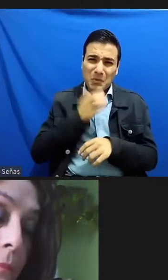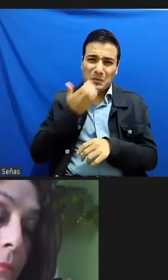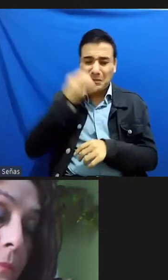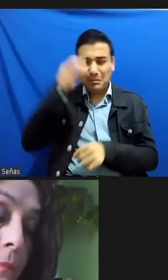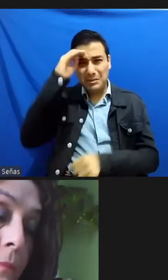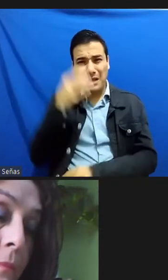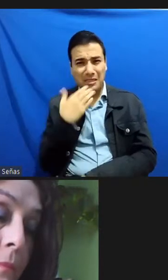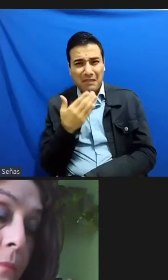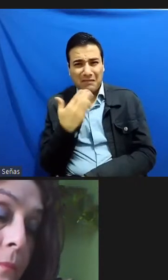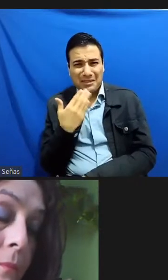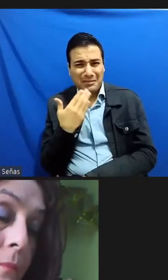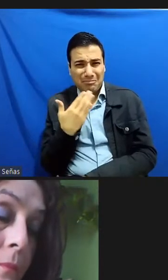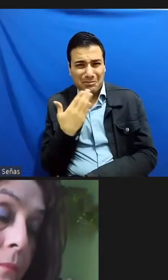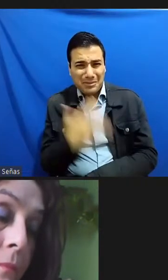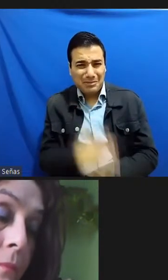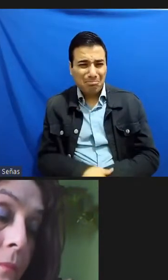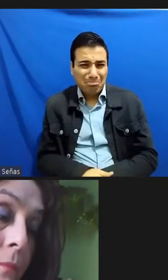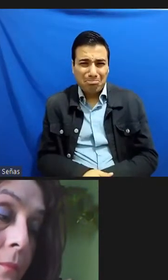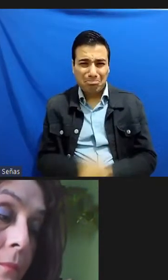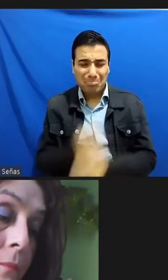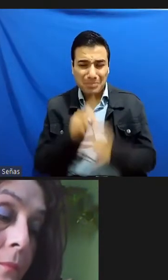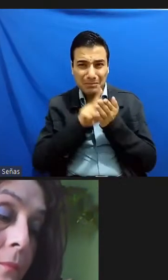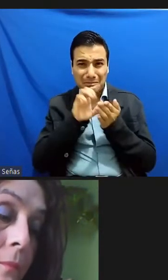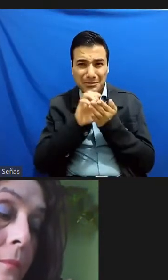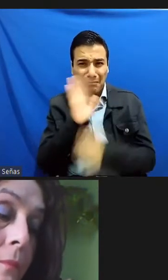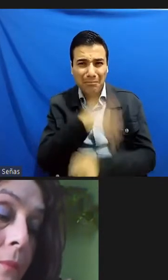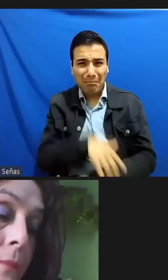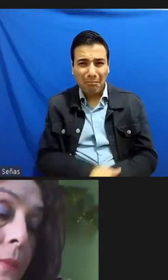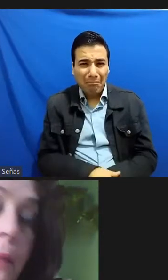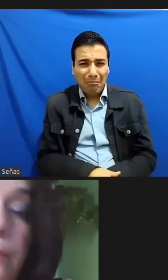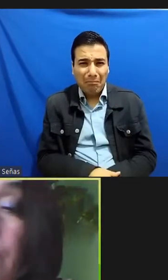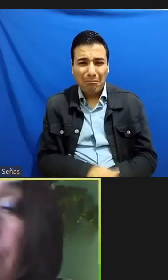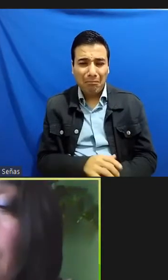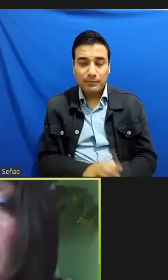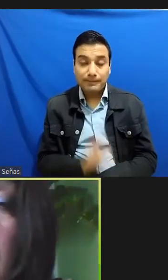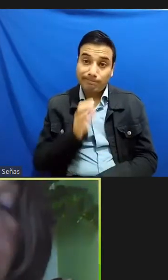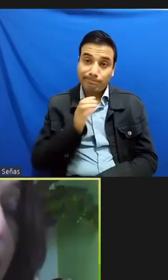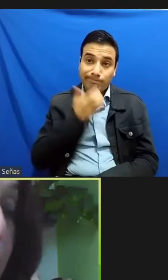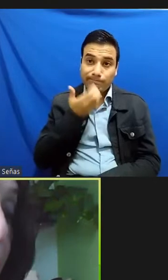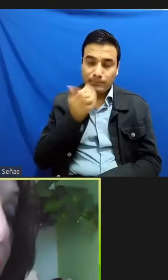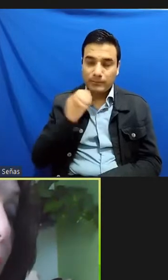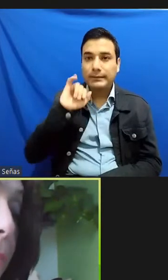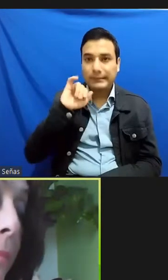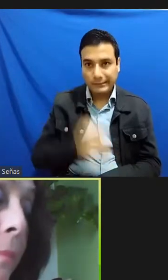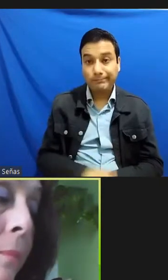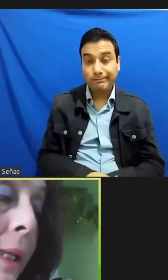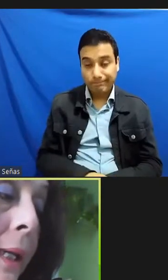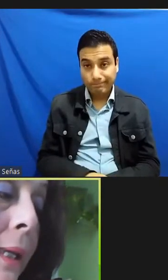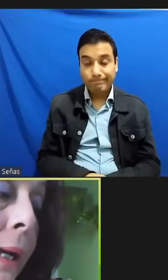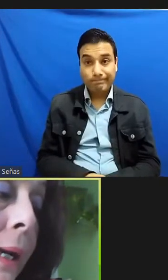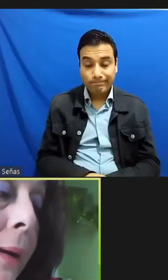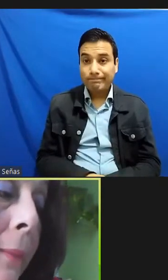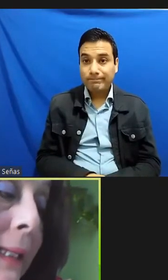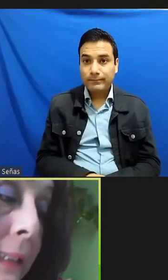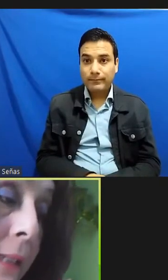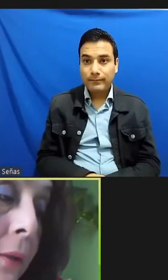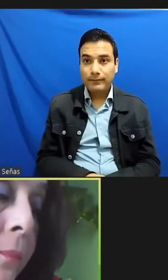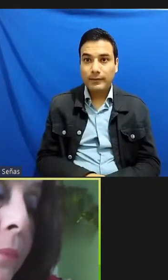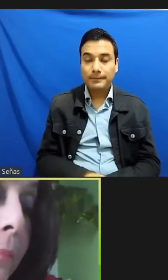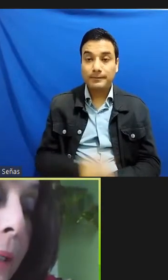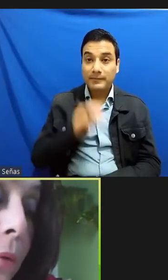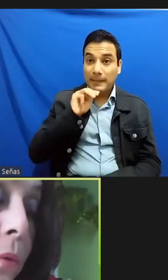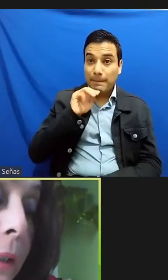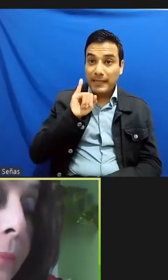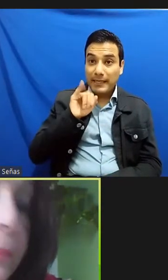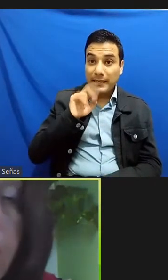muy bien pasar por encima de esos derechos sí perfecto Mireia Caballero